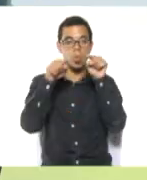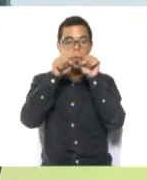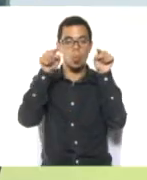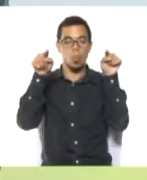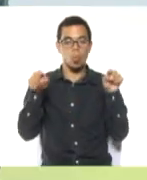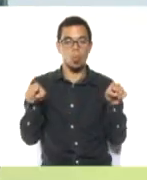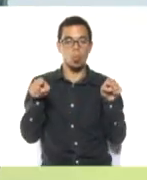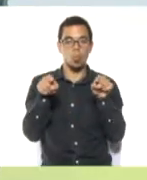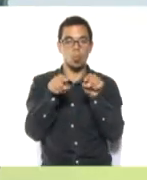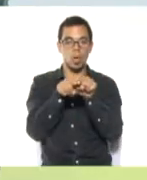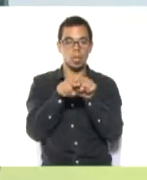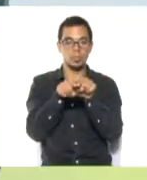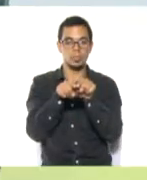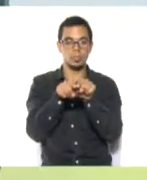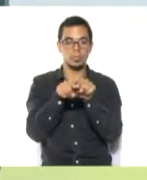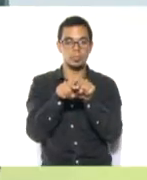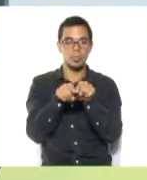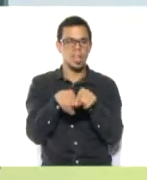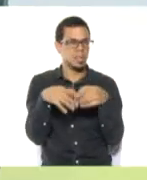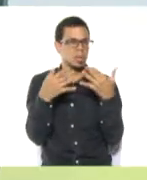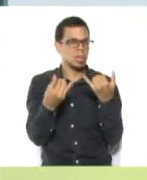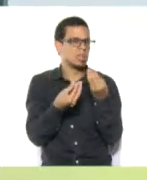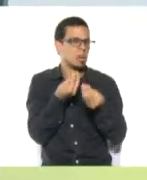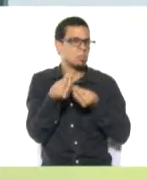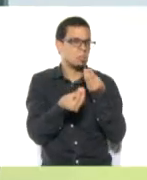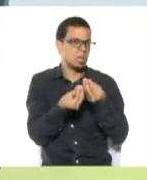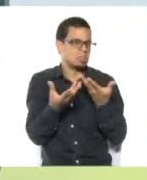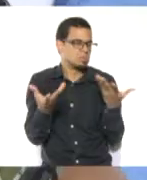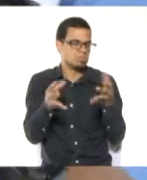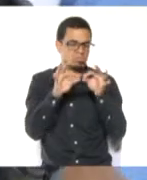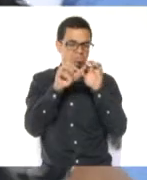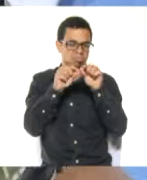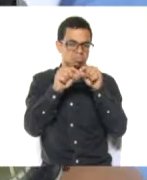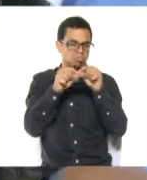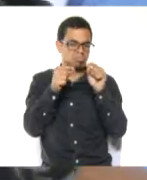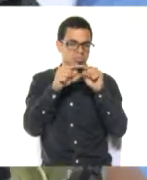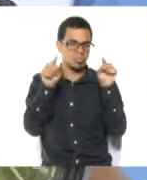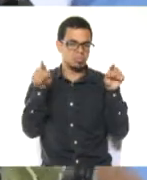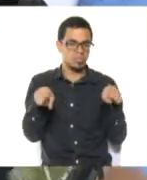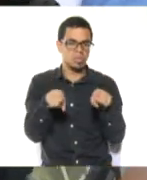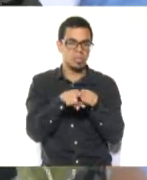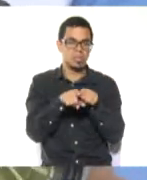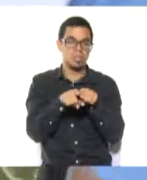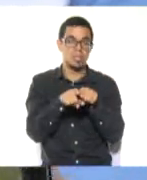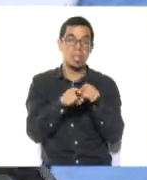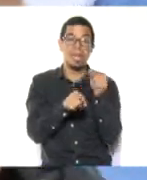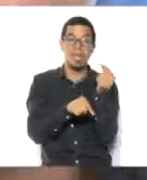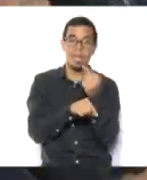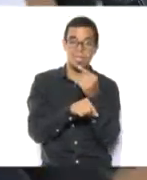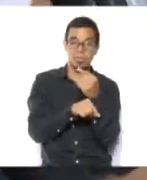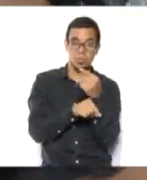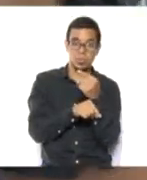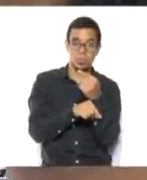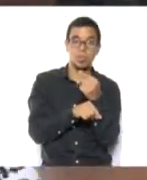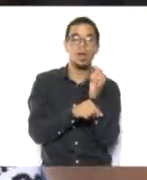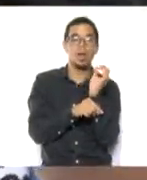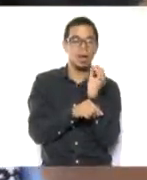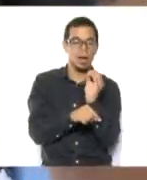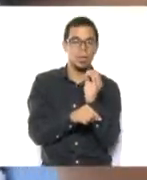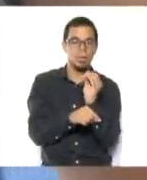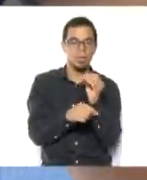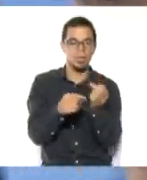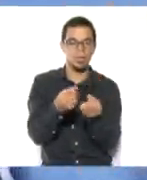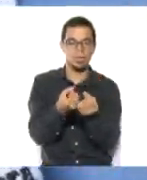Y esto que vamos a elaborar acá, lo que es una vela navideña. Lo podemos hacer